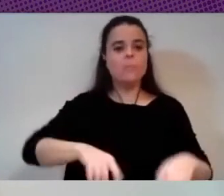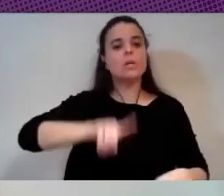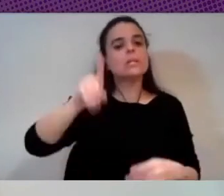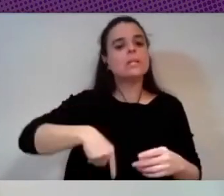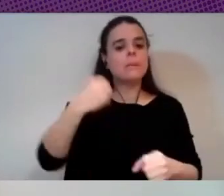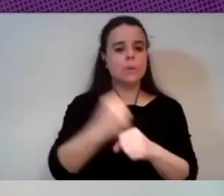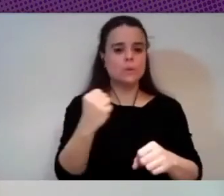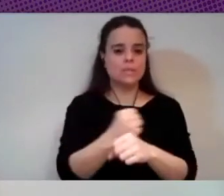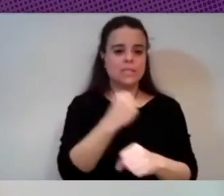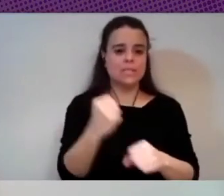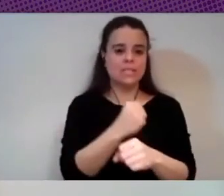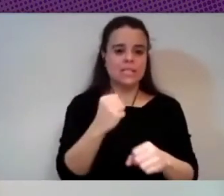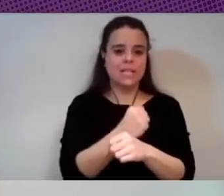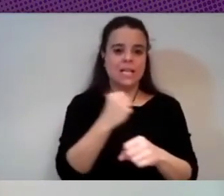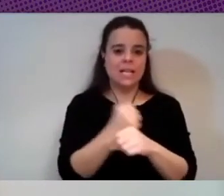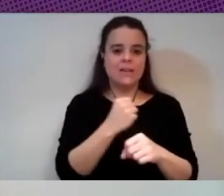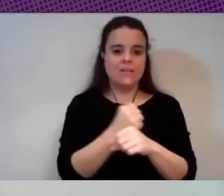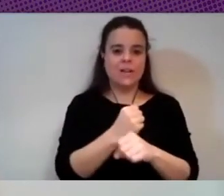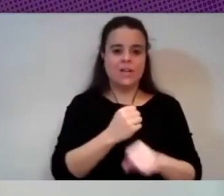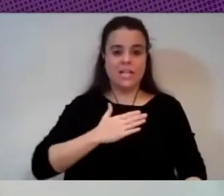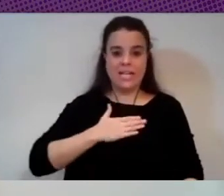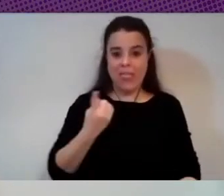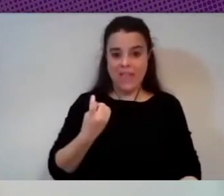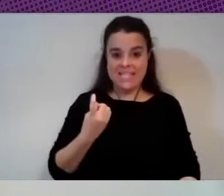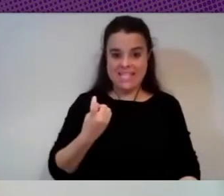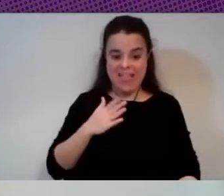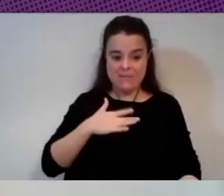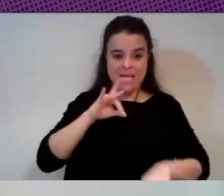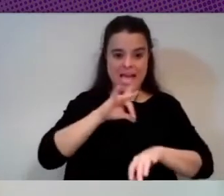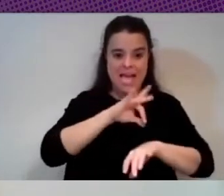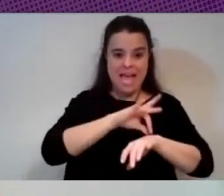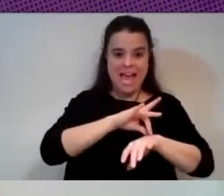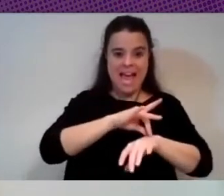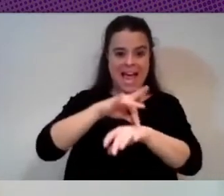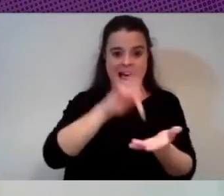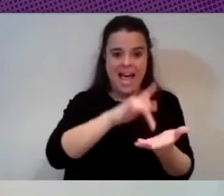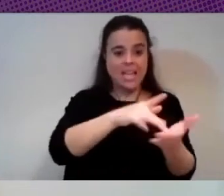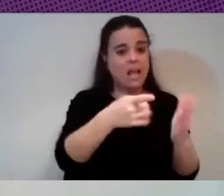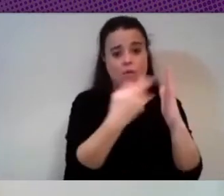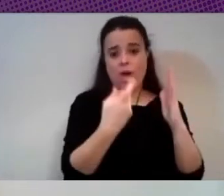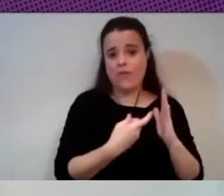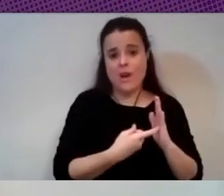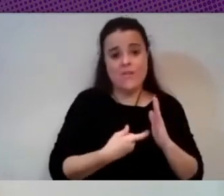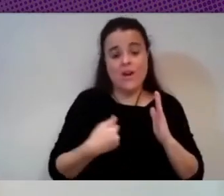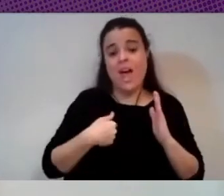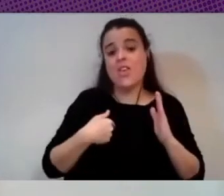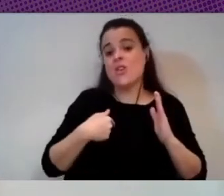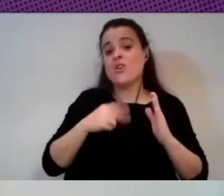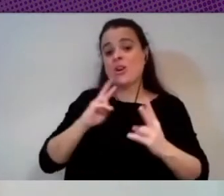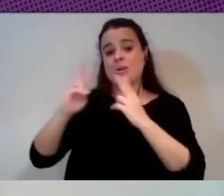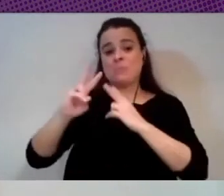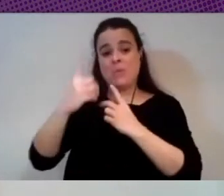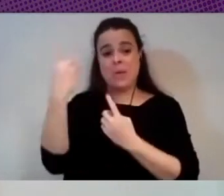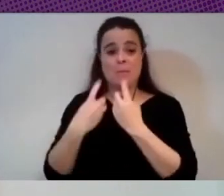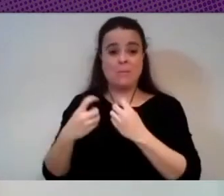de quitar mis necesidades de la agenda y respondiendo a las preguntas que ellas querían ¿no? llego a ellas también porque en mi caso siempre he